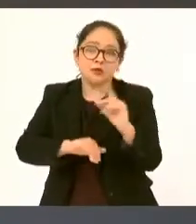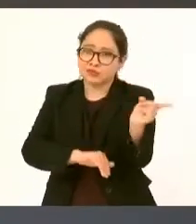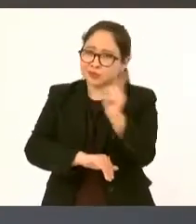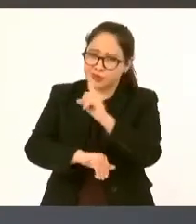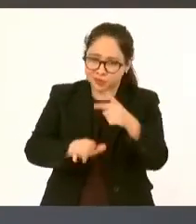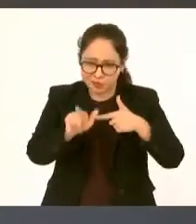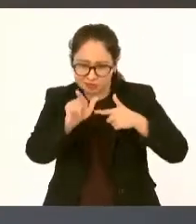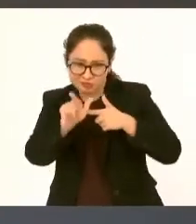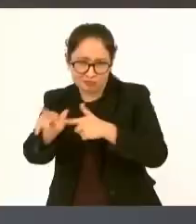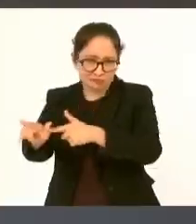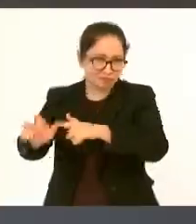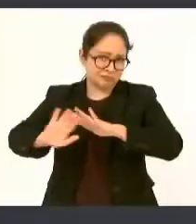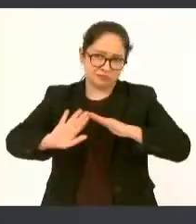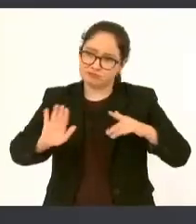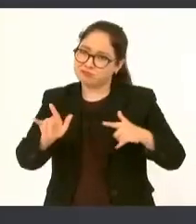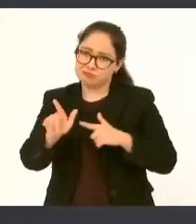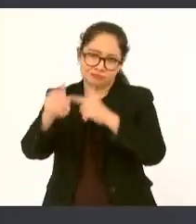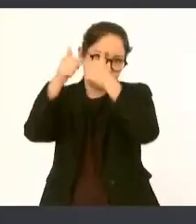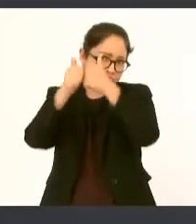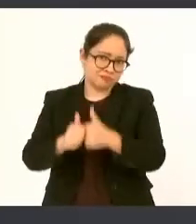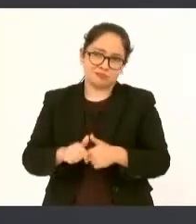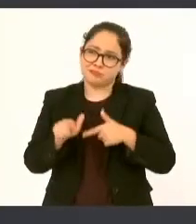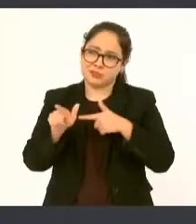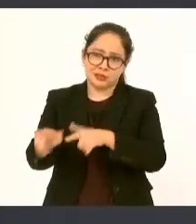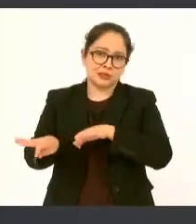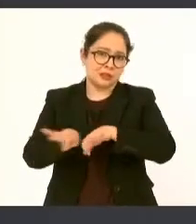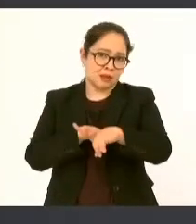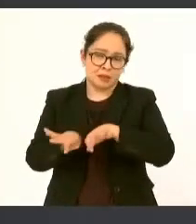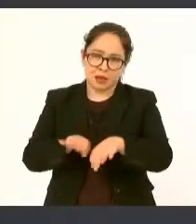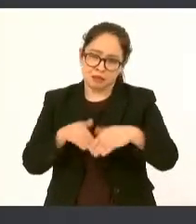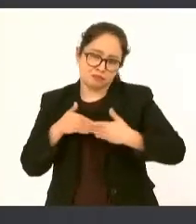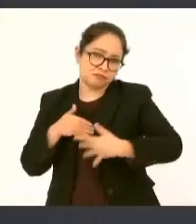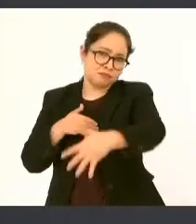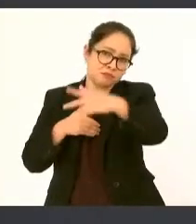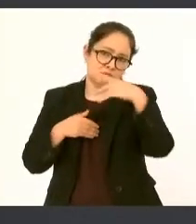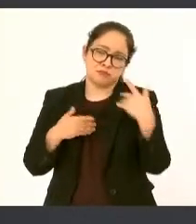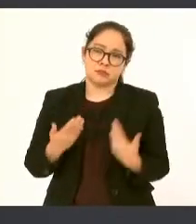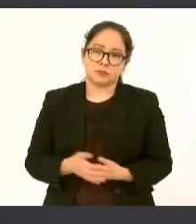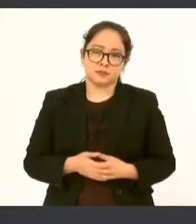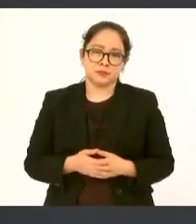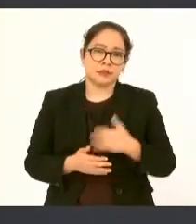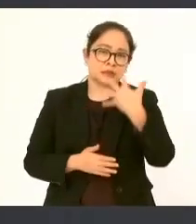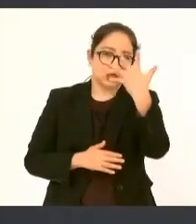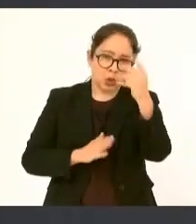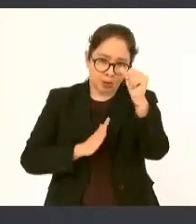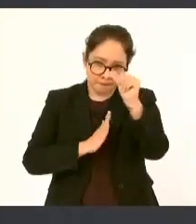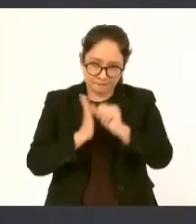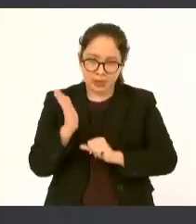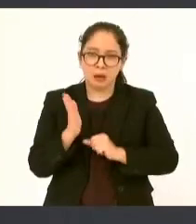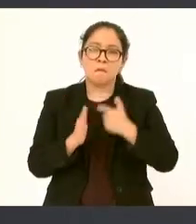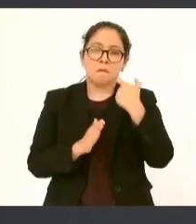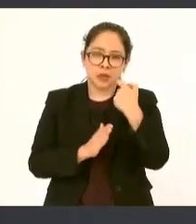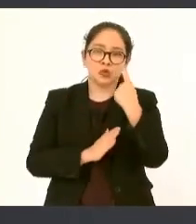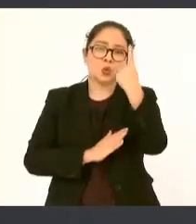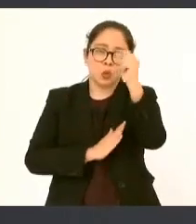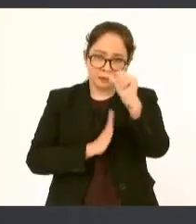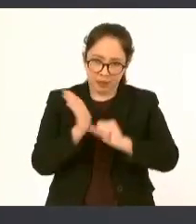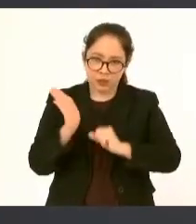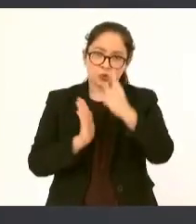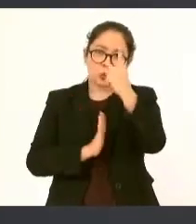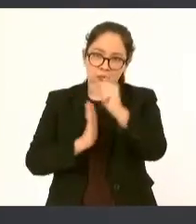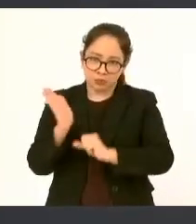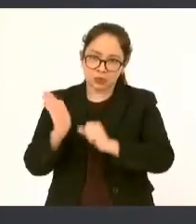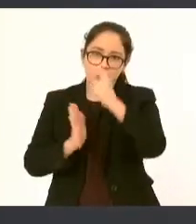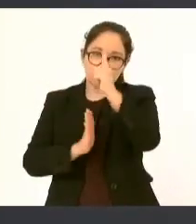permanente actualmente son cinco mil pesos mensuales de jornal dejan